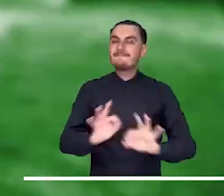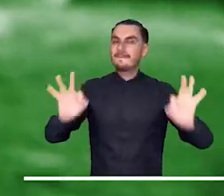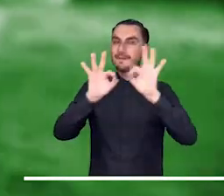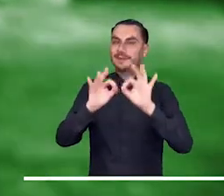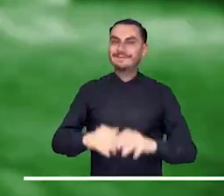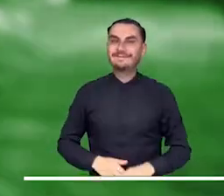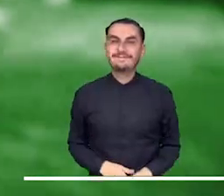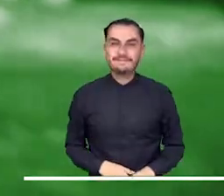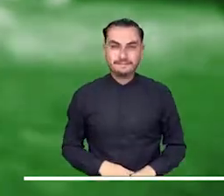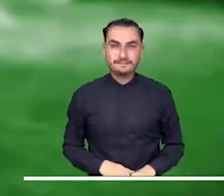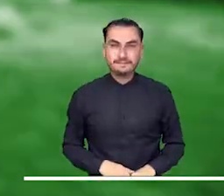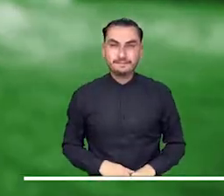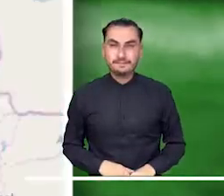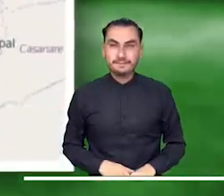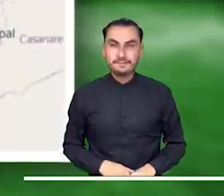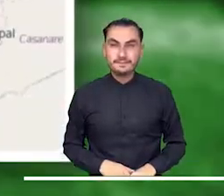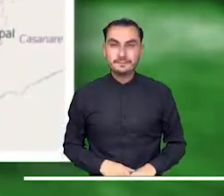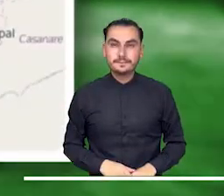importantes.